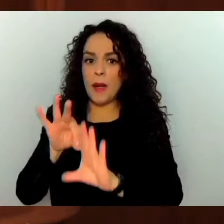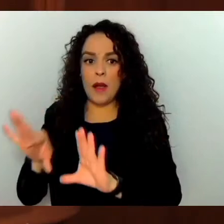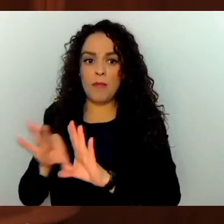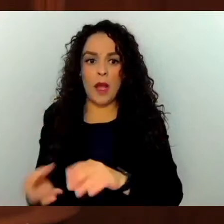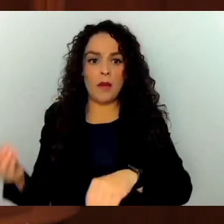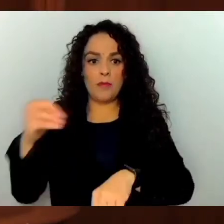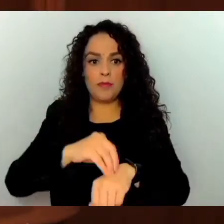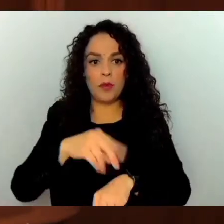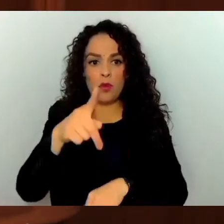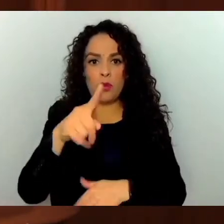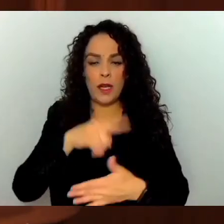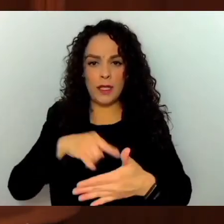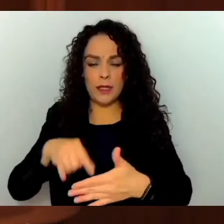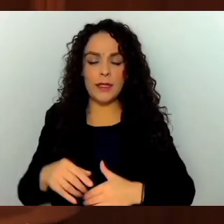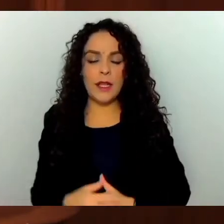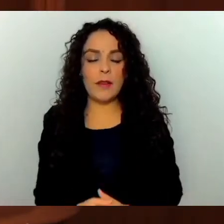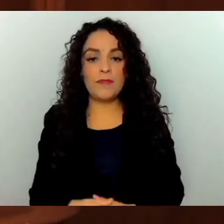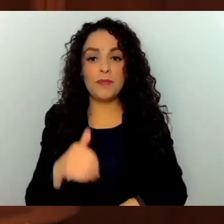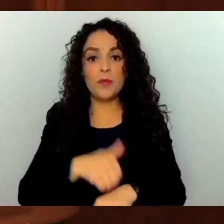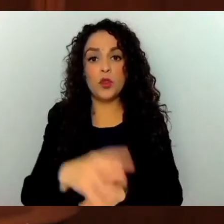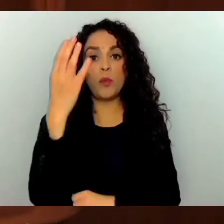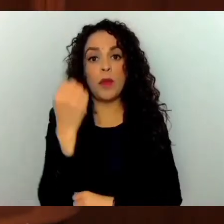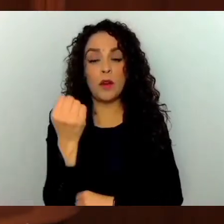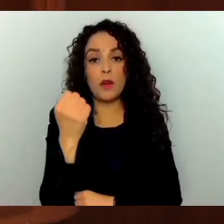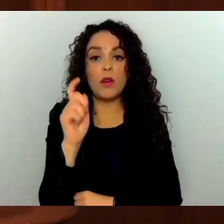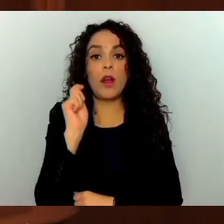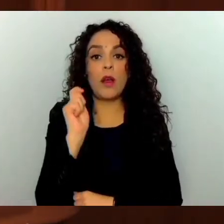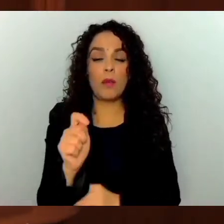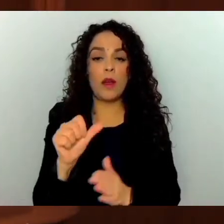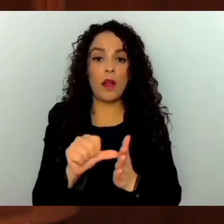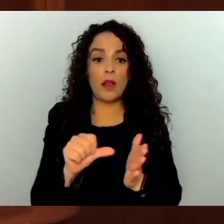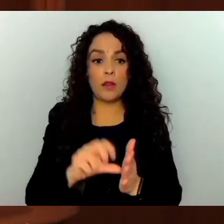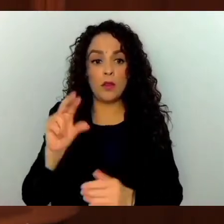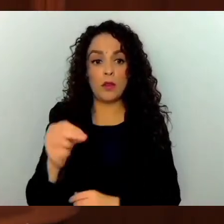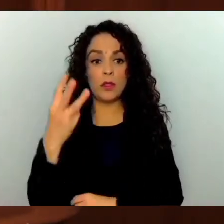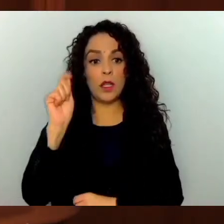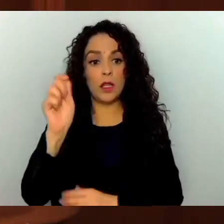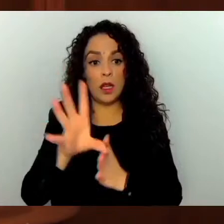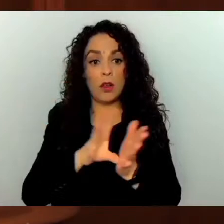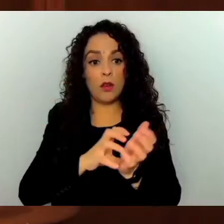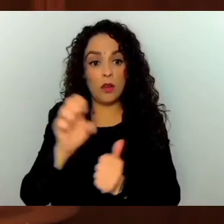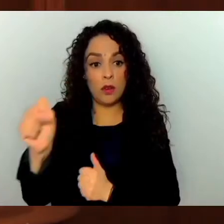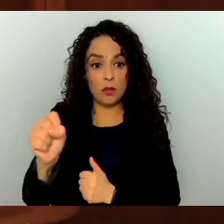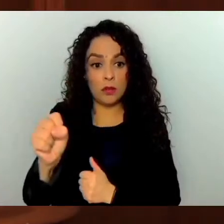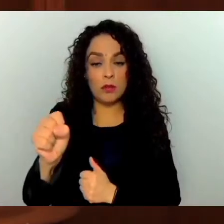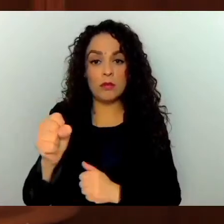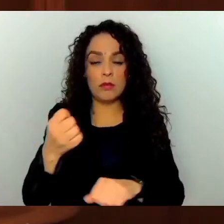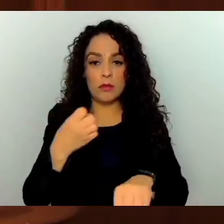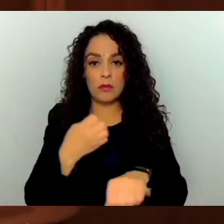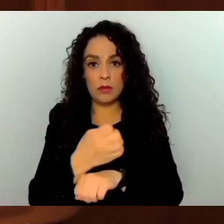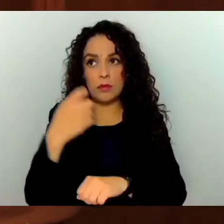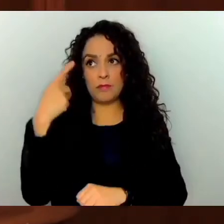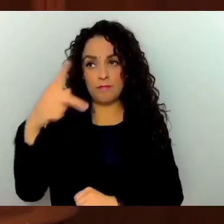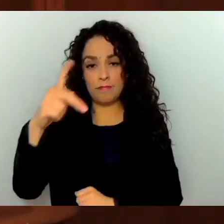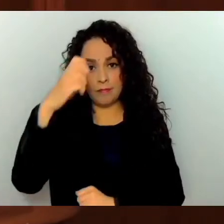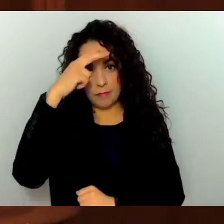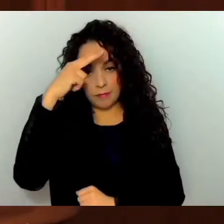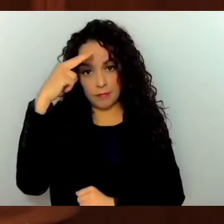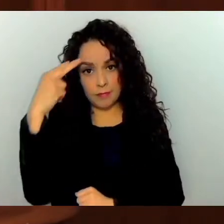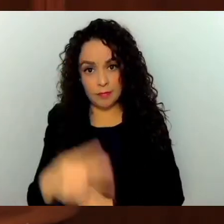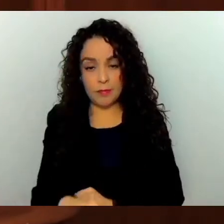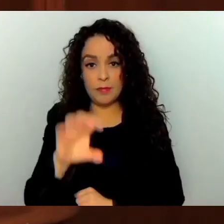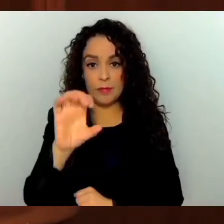Nueve, con sujeción a los artículos 83-TER de la Constitución Política del Estado Libre y Soberano de México, 65